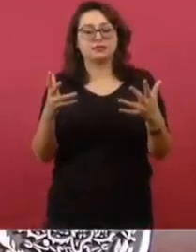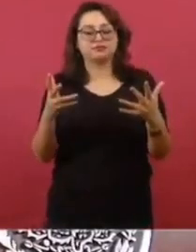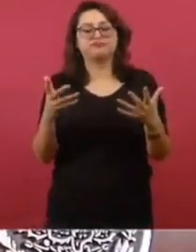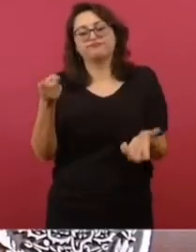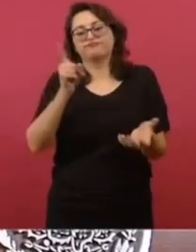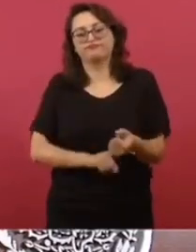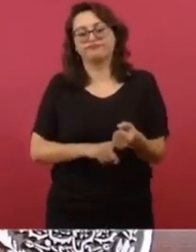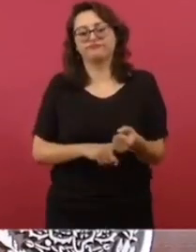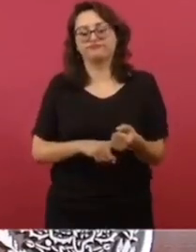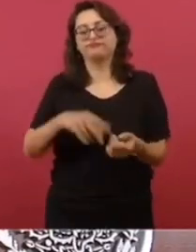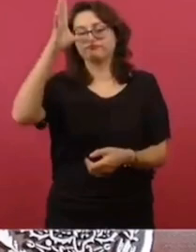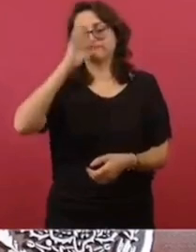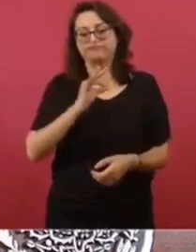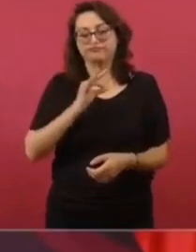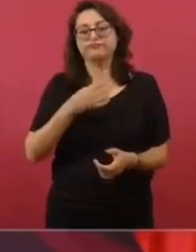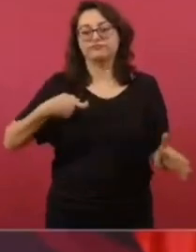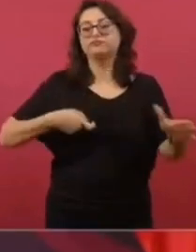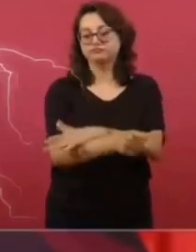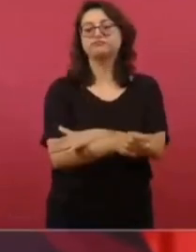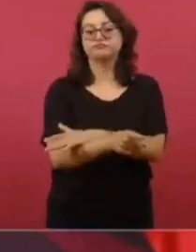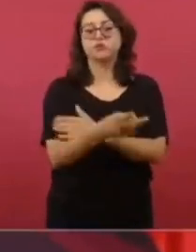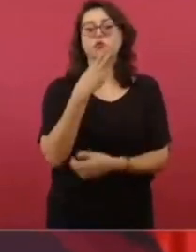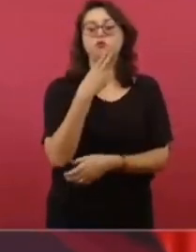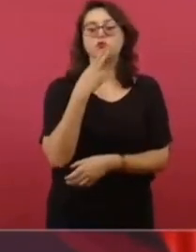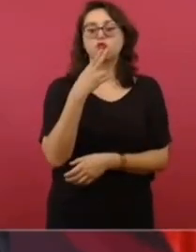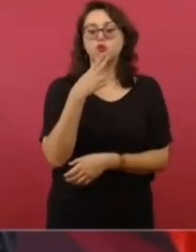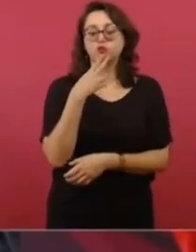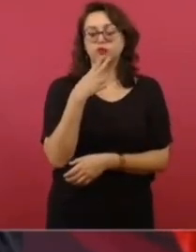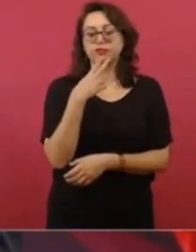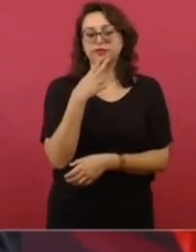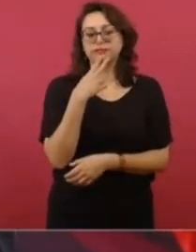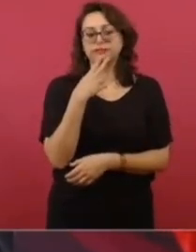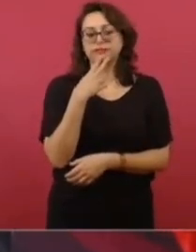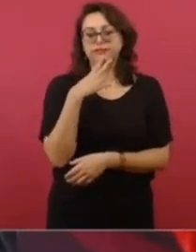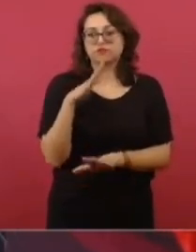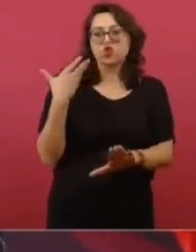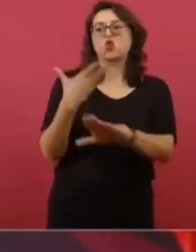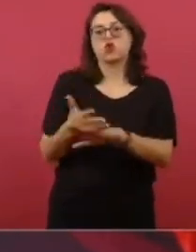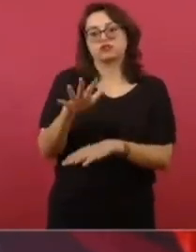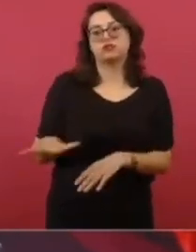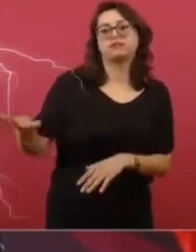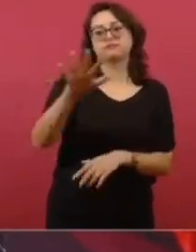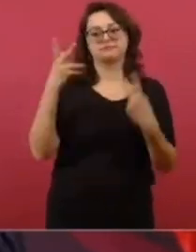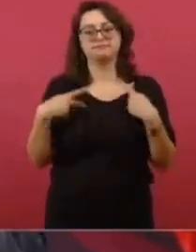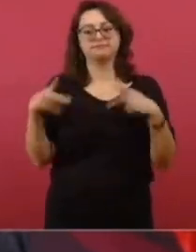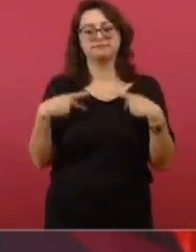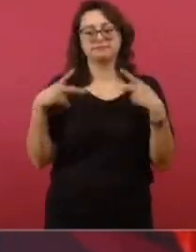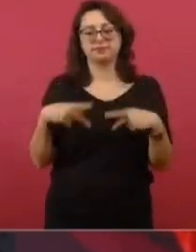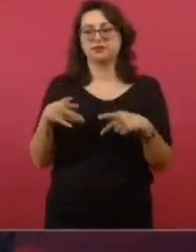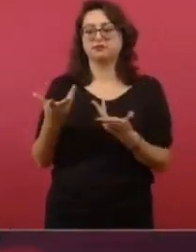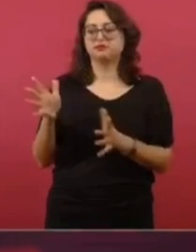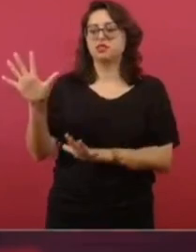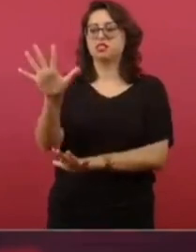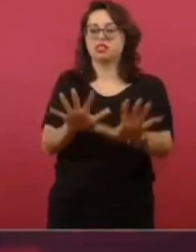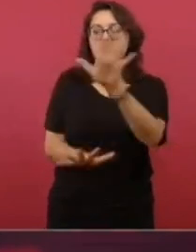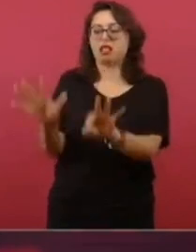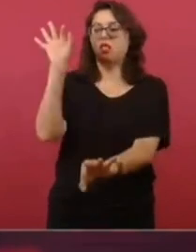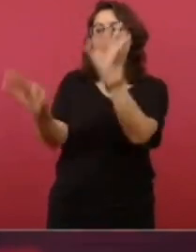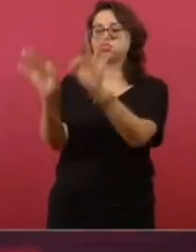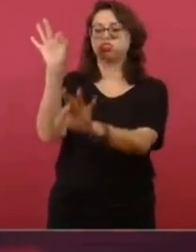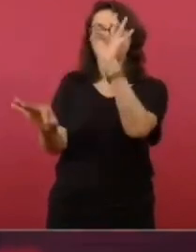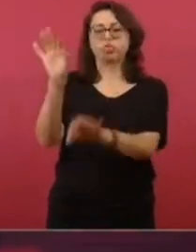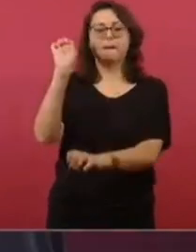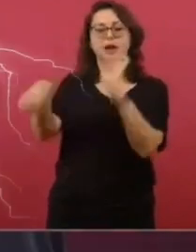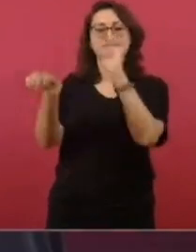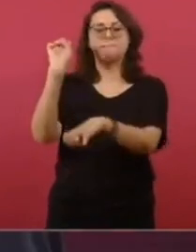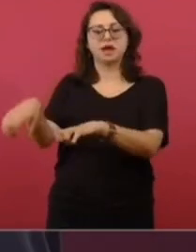y se llegaron a utilizar como instrumentos para obtener enormes fortunas.